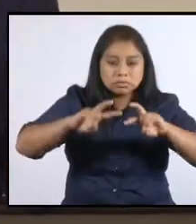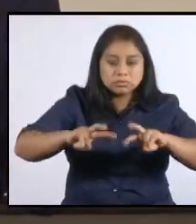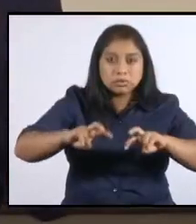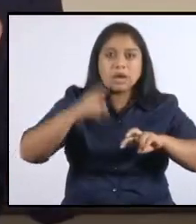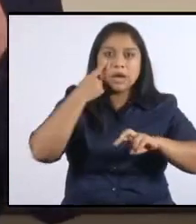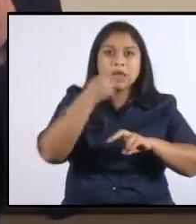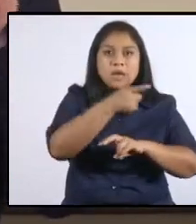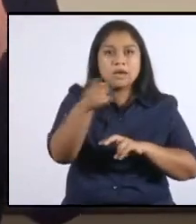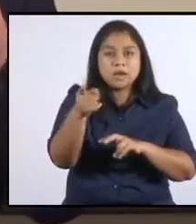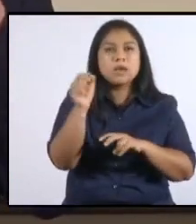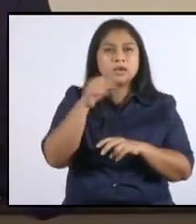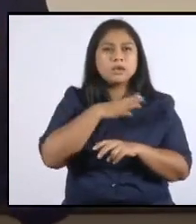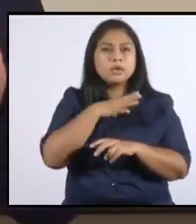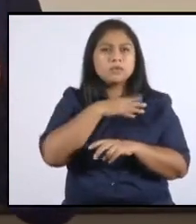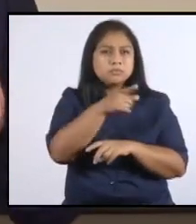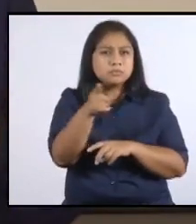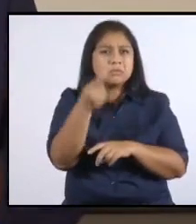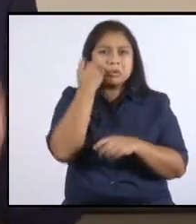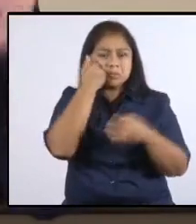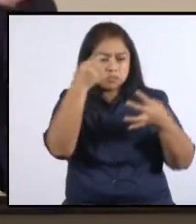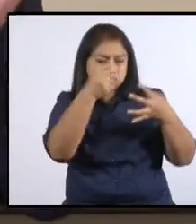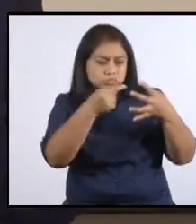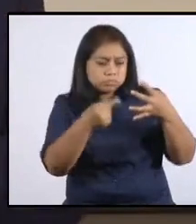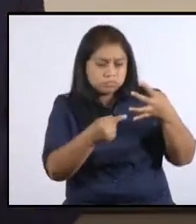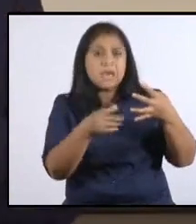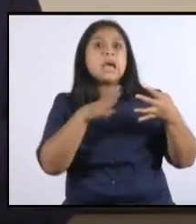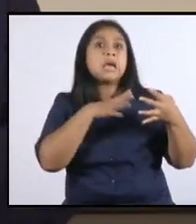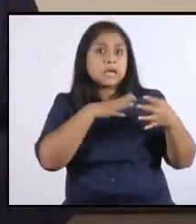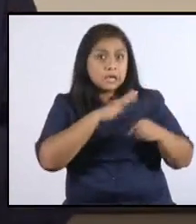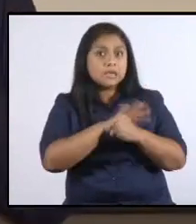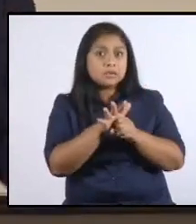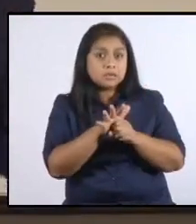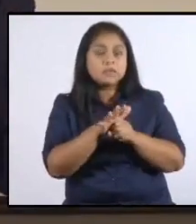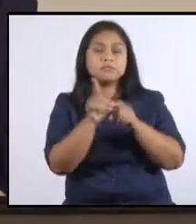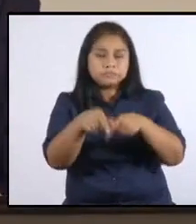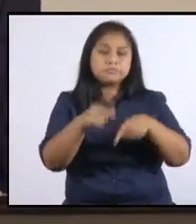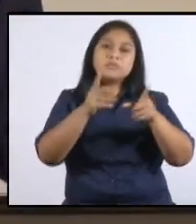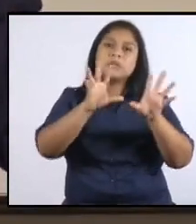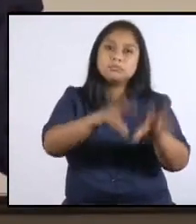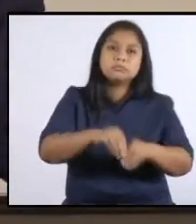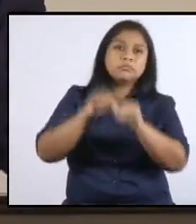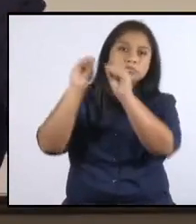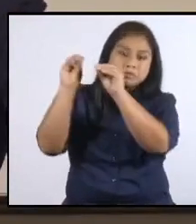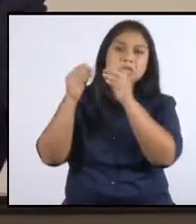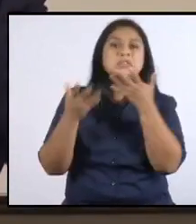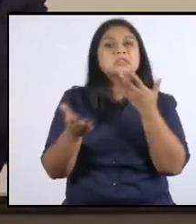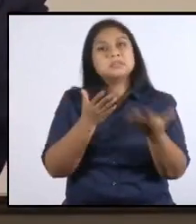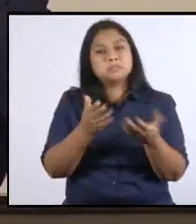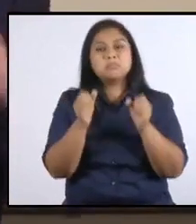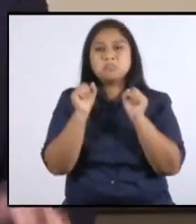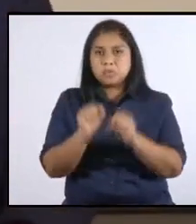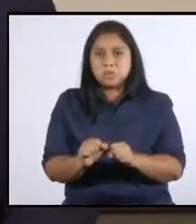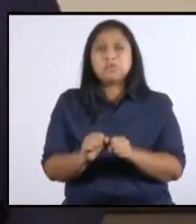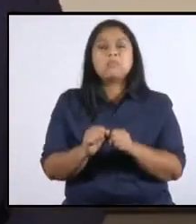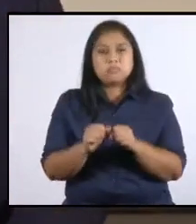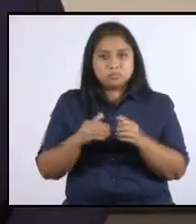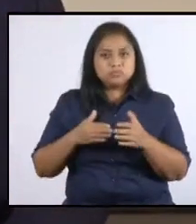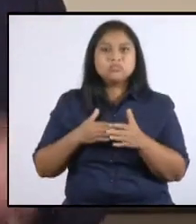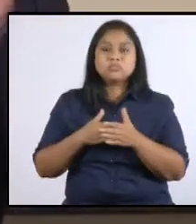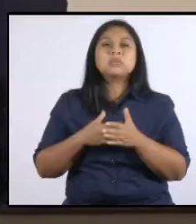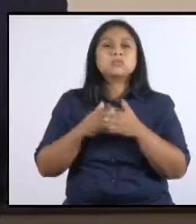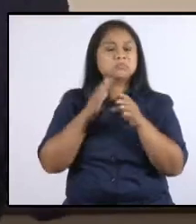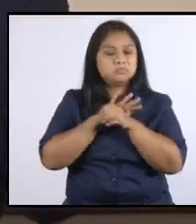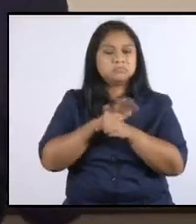vemos si efectivamente puede, llena los criterios, le hacemos la prueba y lograríamos poder derrotar al coronavirus,